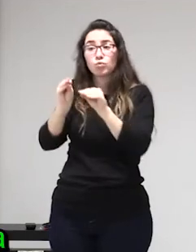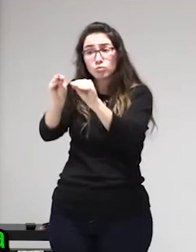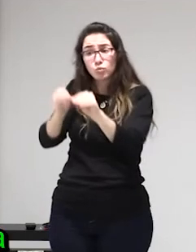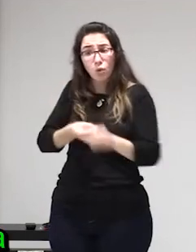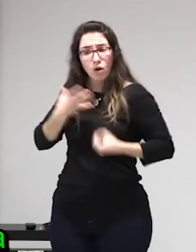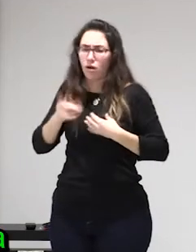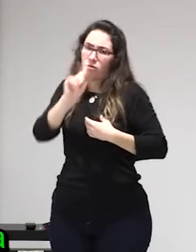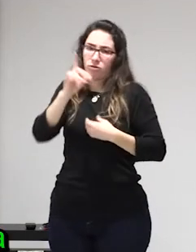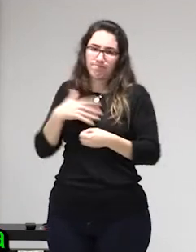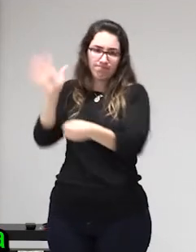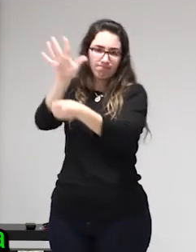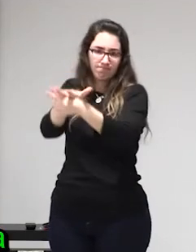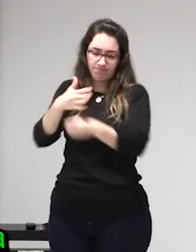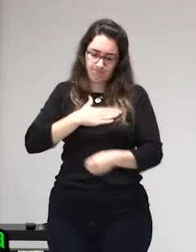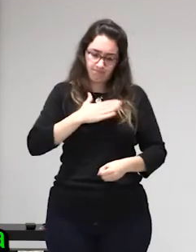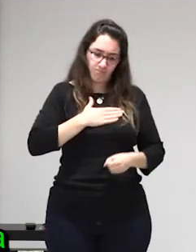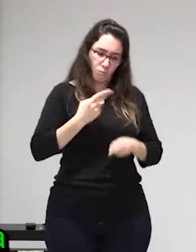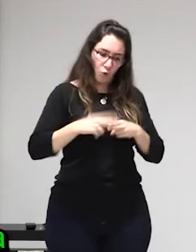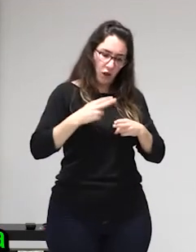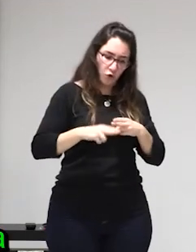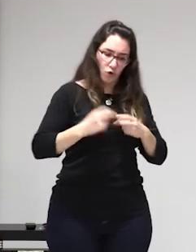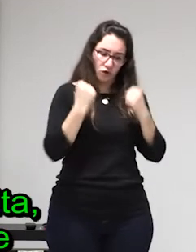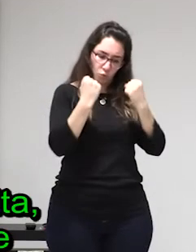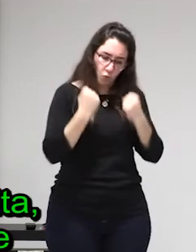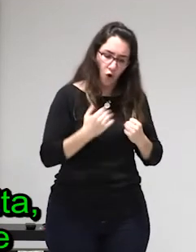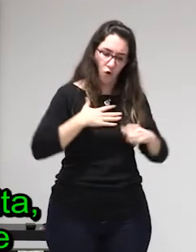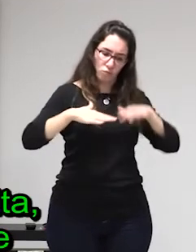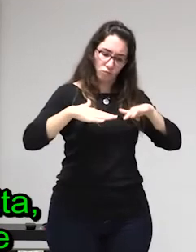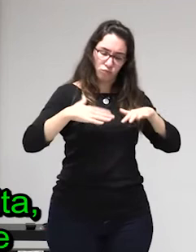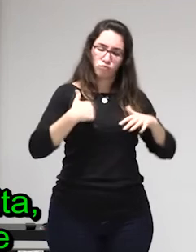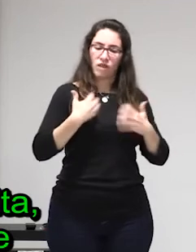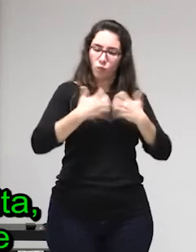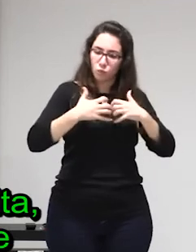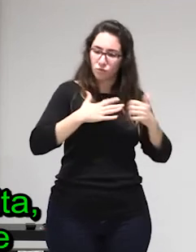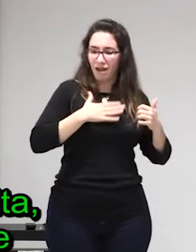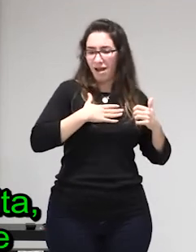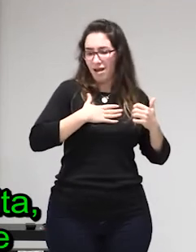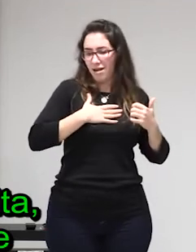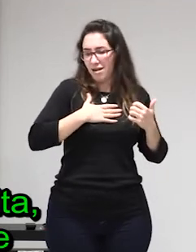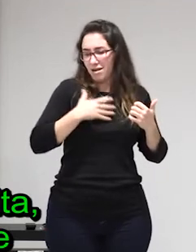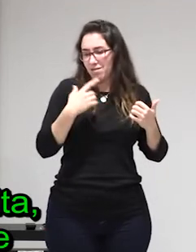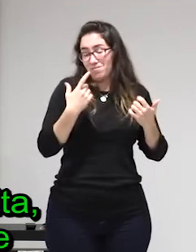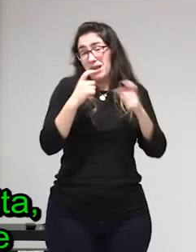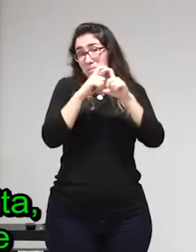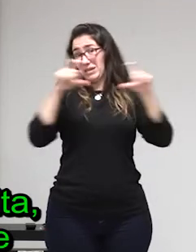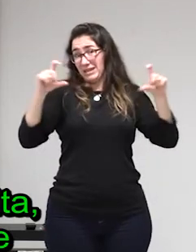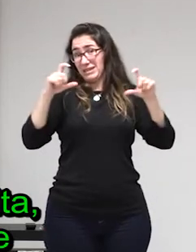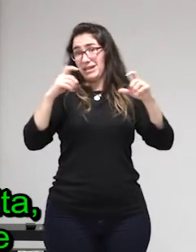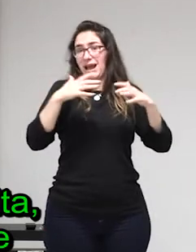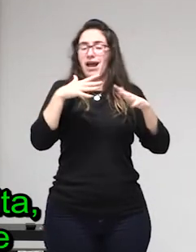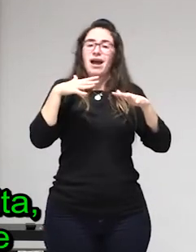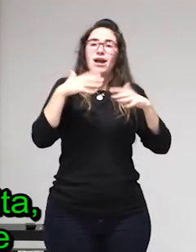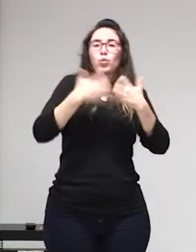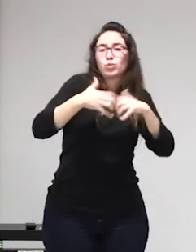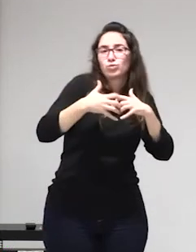feminismo y desde las instituciones no hay un acercamiento a la víctima para preguntarle que es lo que necesita y que sea ella